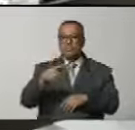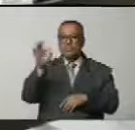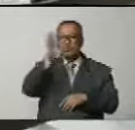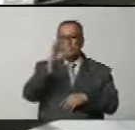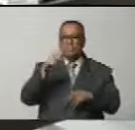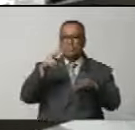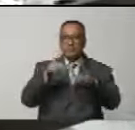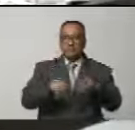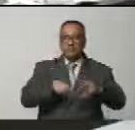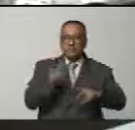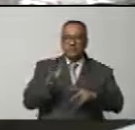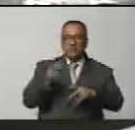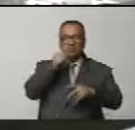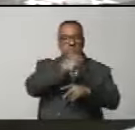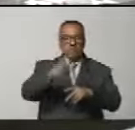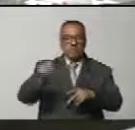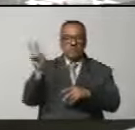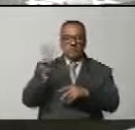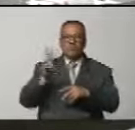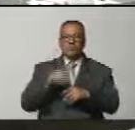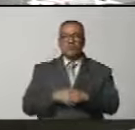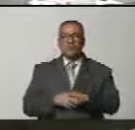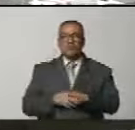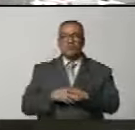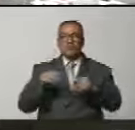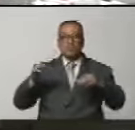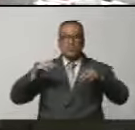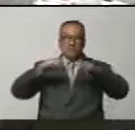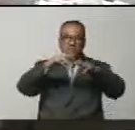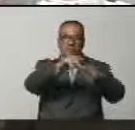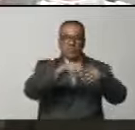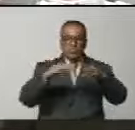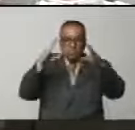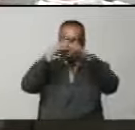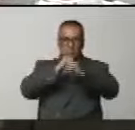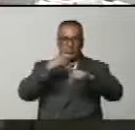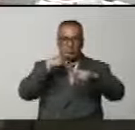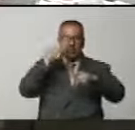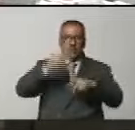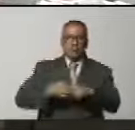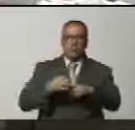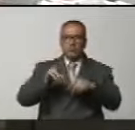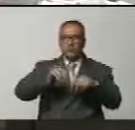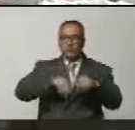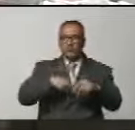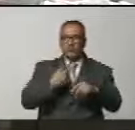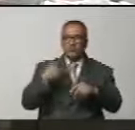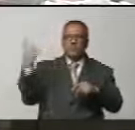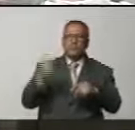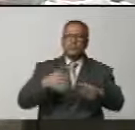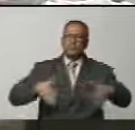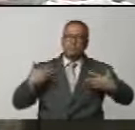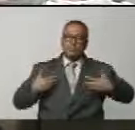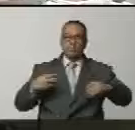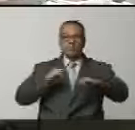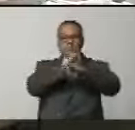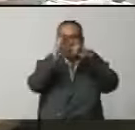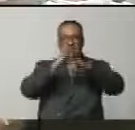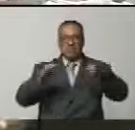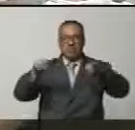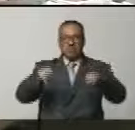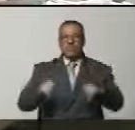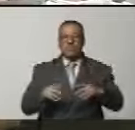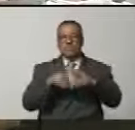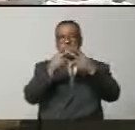rebullones, no podrán con el pueblo de Venezuela. Bandada de bichos oscuros y diabólicas, no podrán con la alegría, con la felicidad